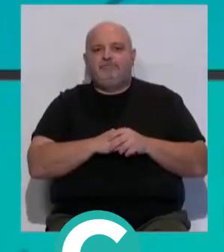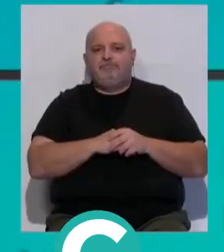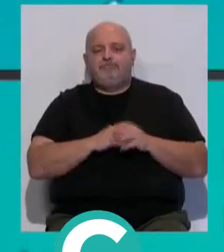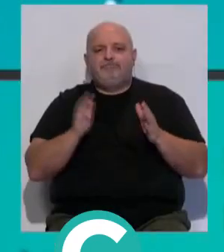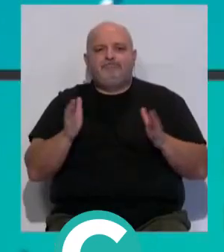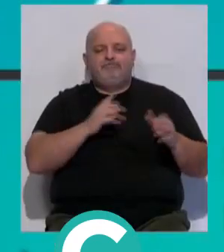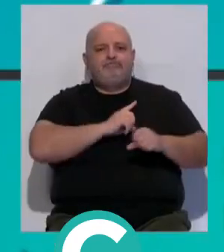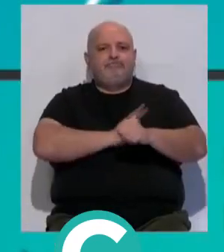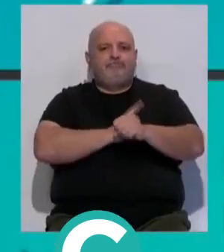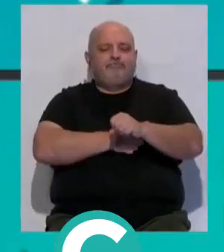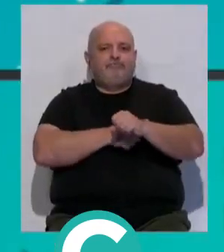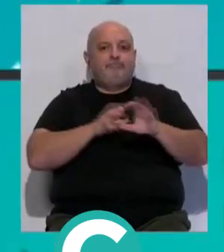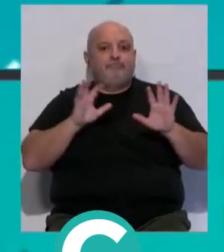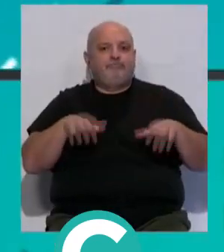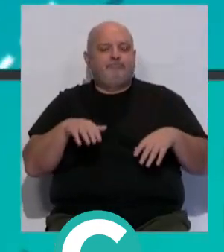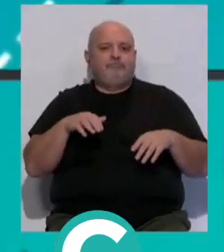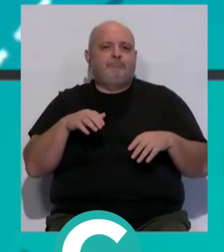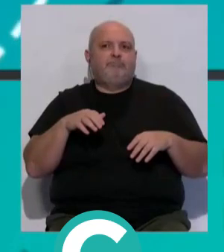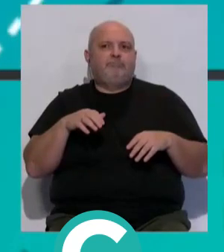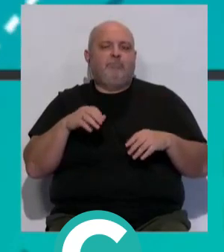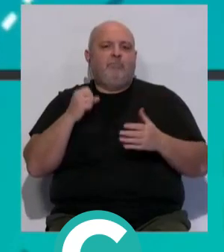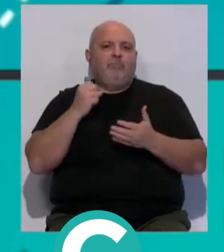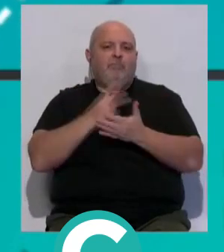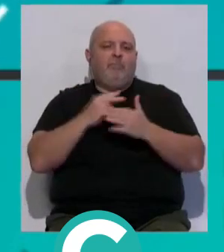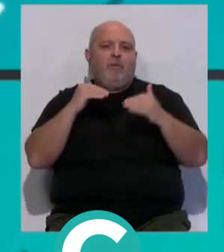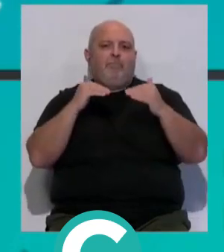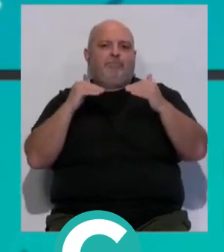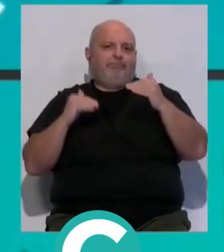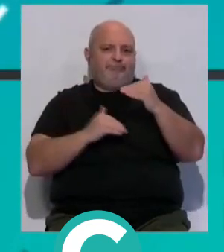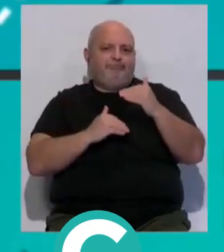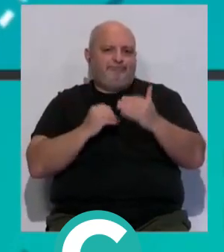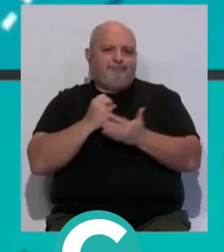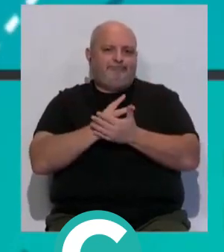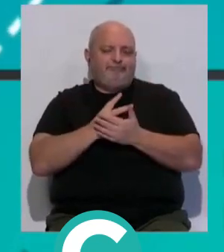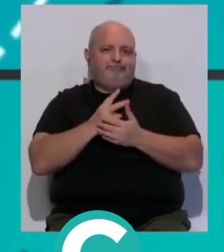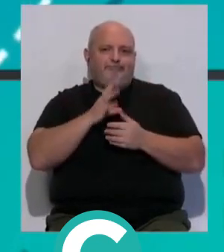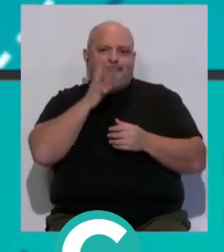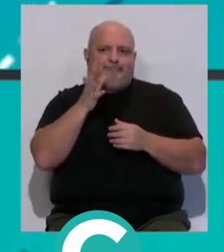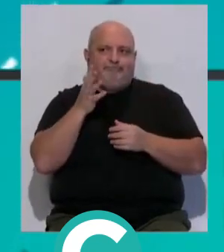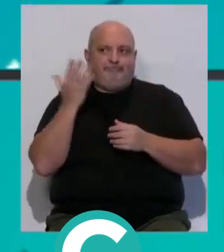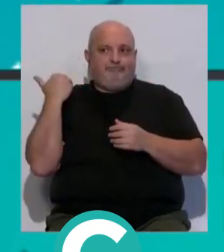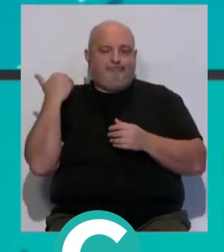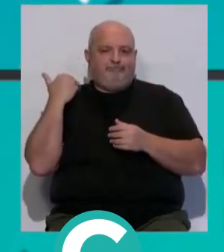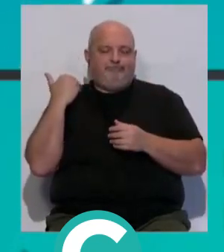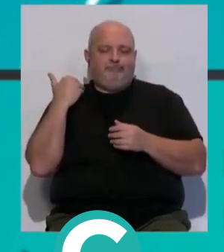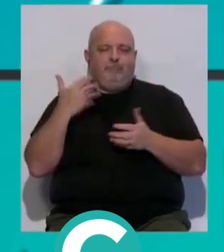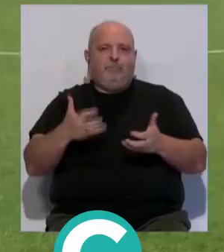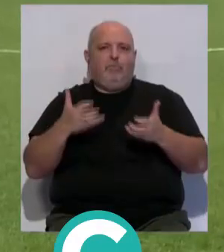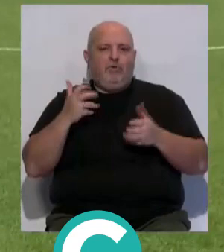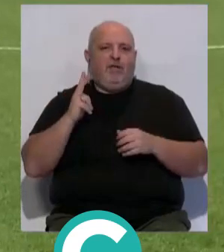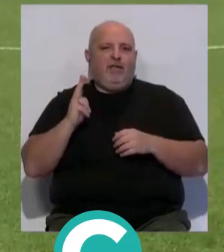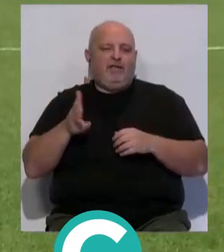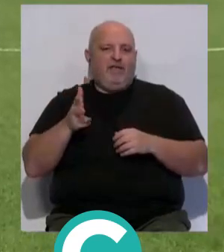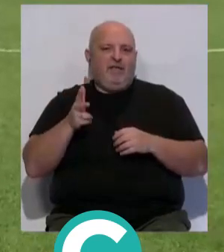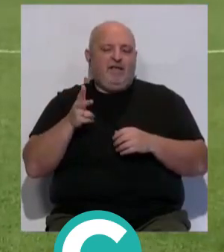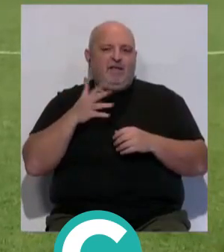Y en deportes, el Cádiz, Club de Fútbol, vuelve a los puestos de descenso tras el término de esta jornada. La victoria del Getafe